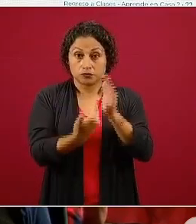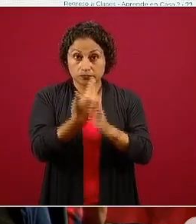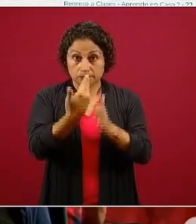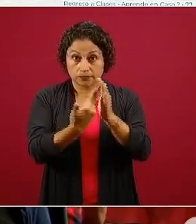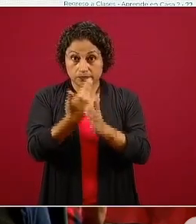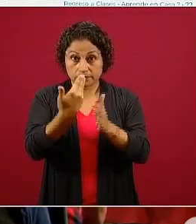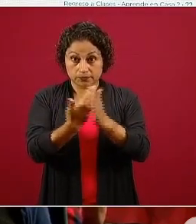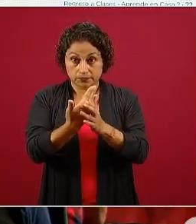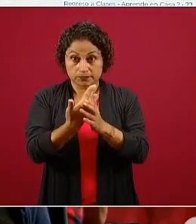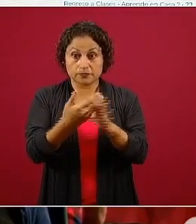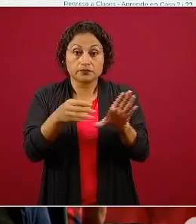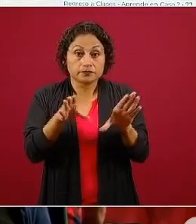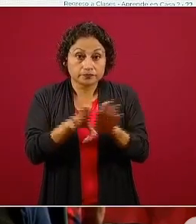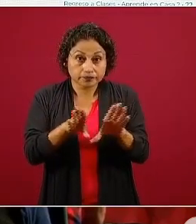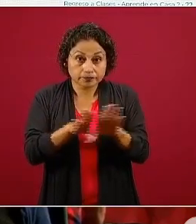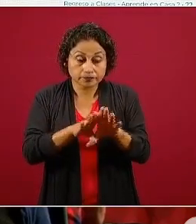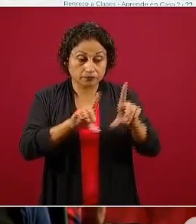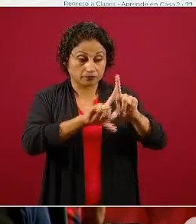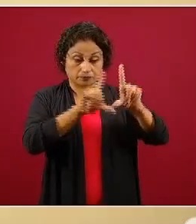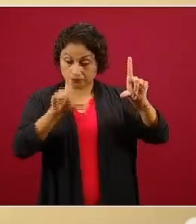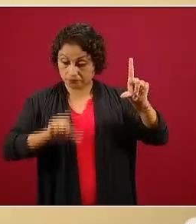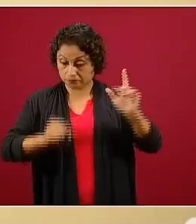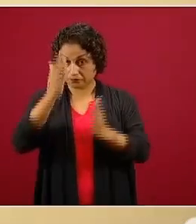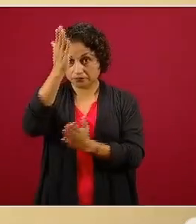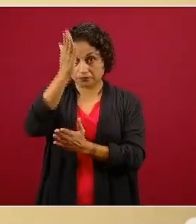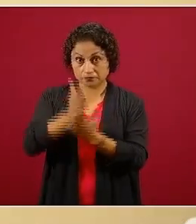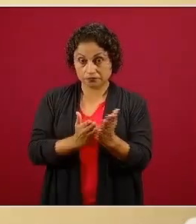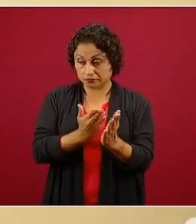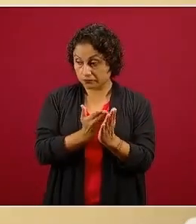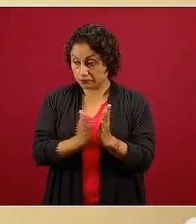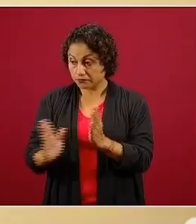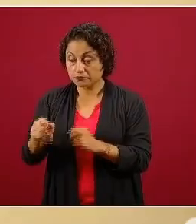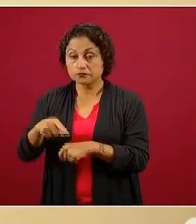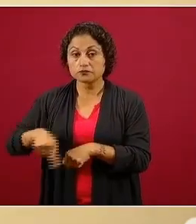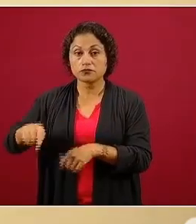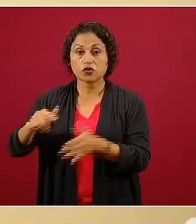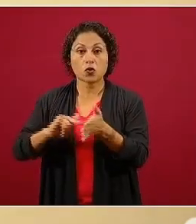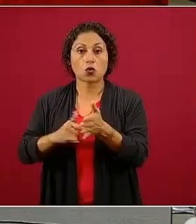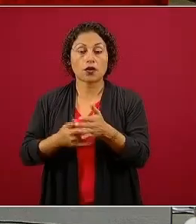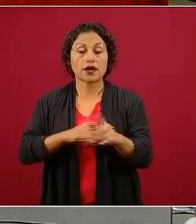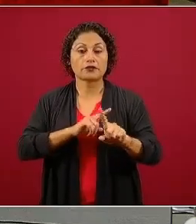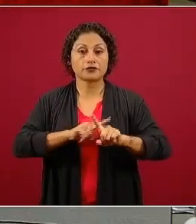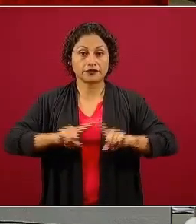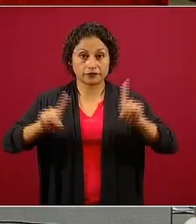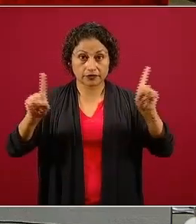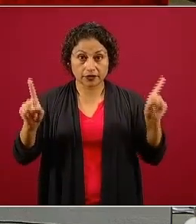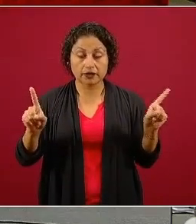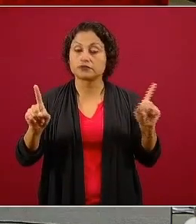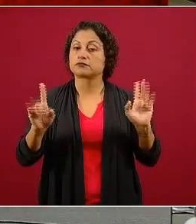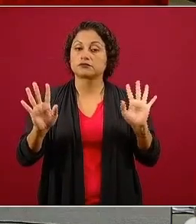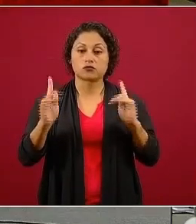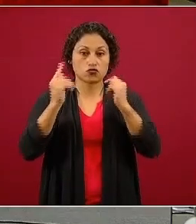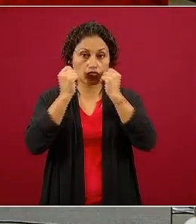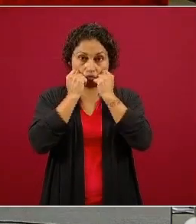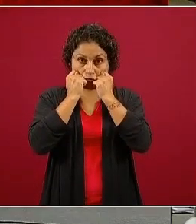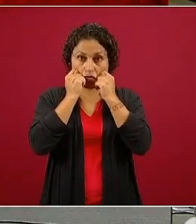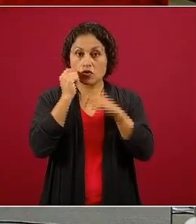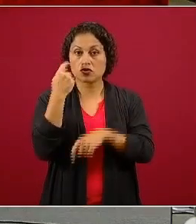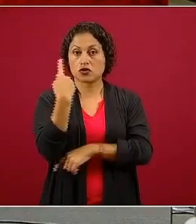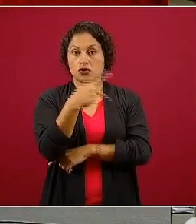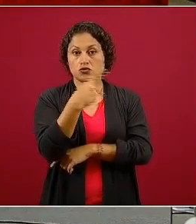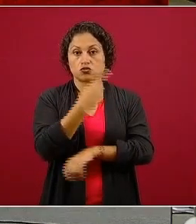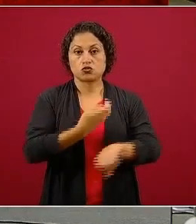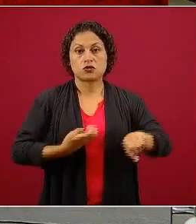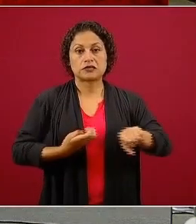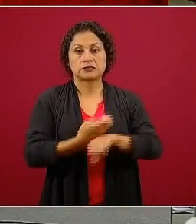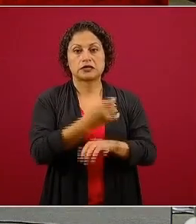República tenga horarios diferentes, será a las ocho de la mañana en cada estado de